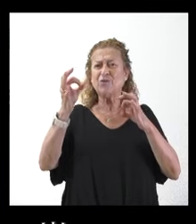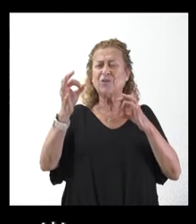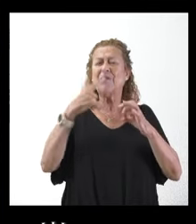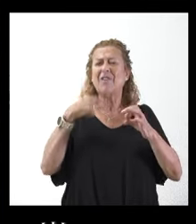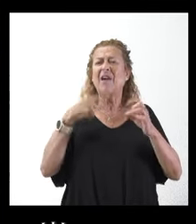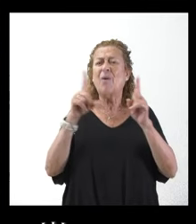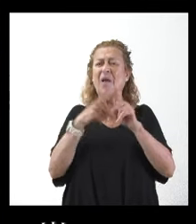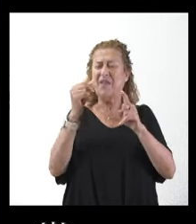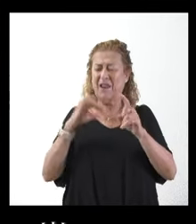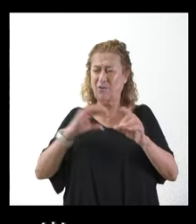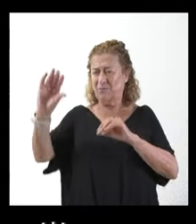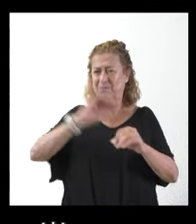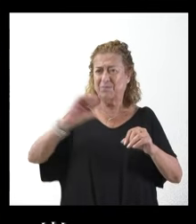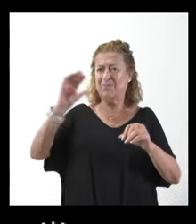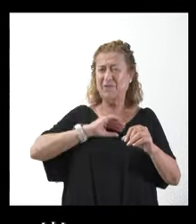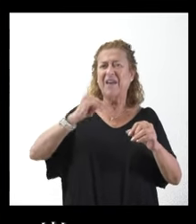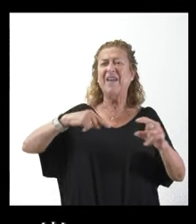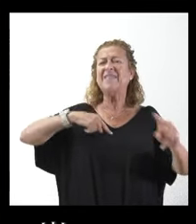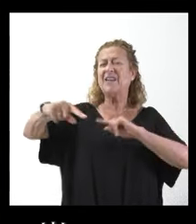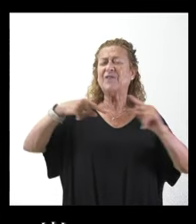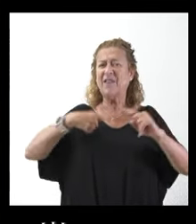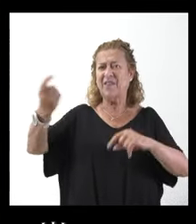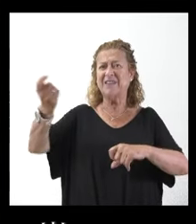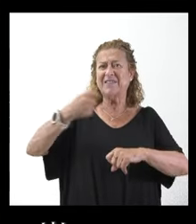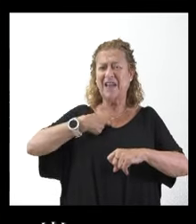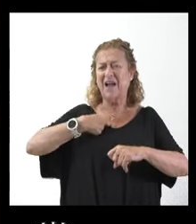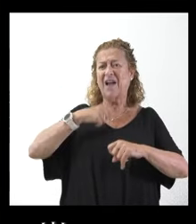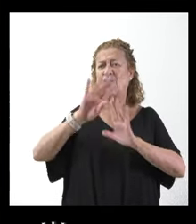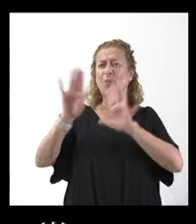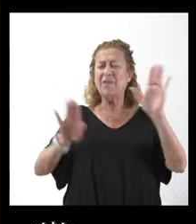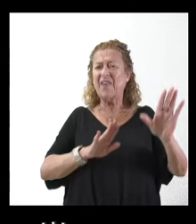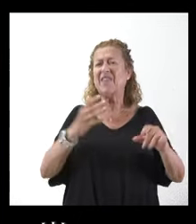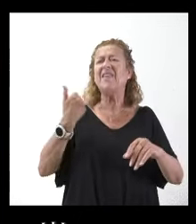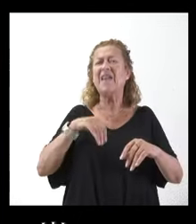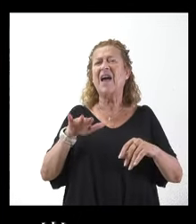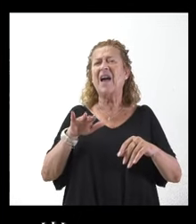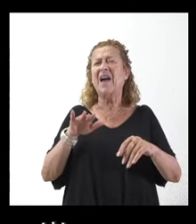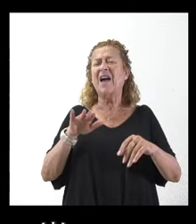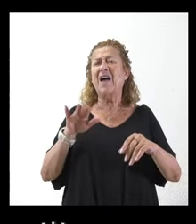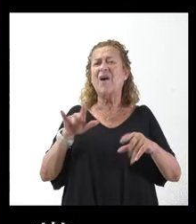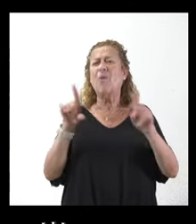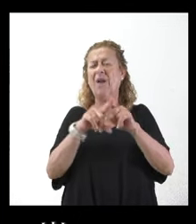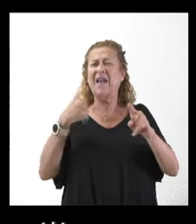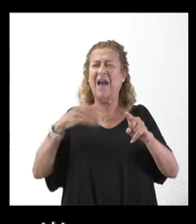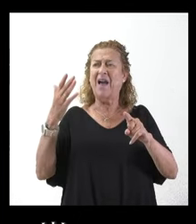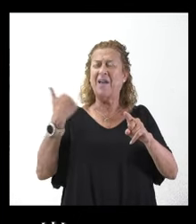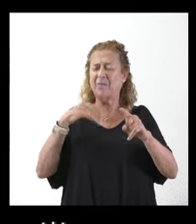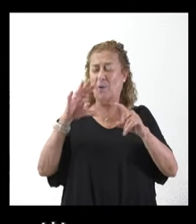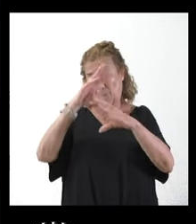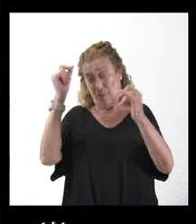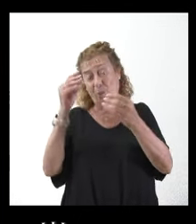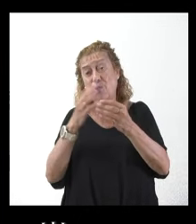cuenta y de las transferencias que va a recibir la comunidad se han despejado, bueno, pues dudas que tenían sobre